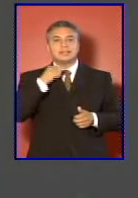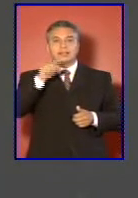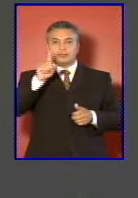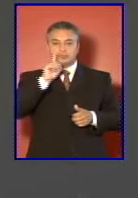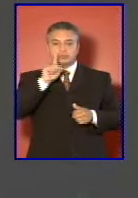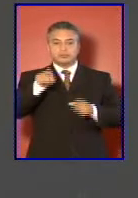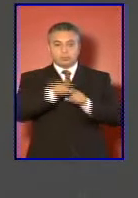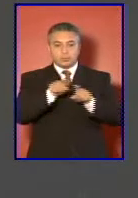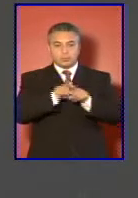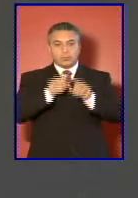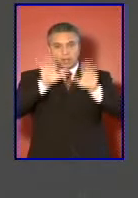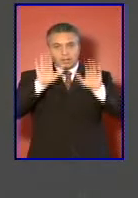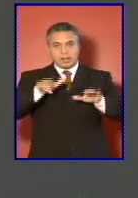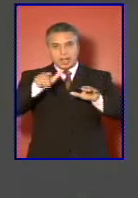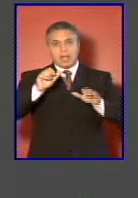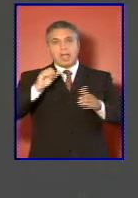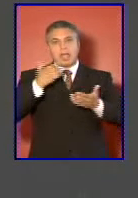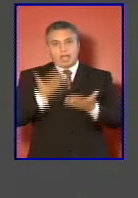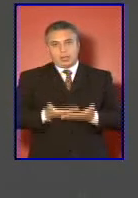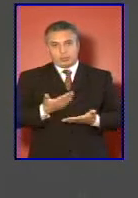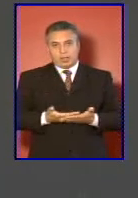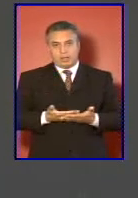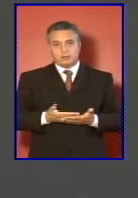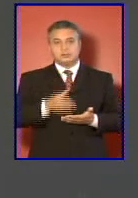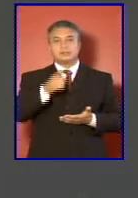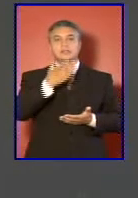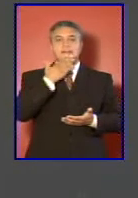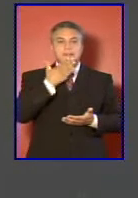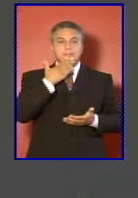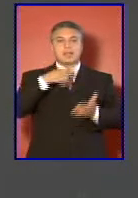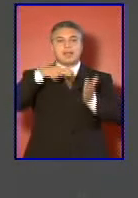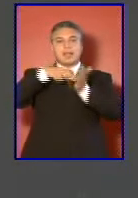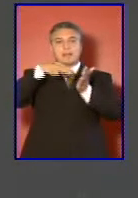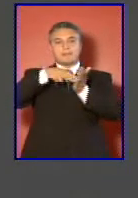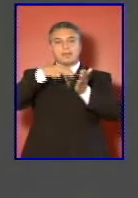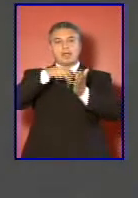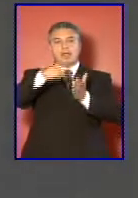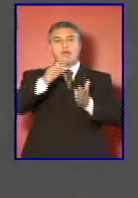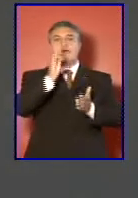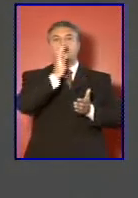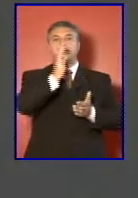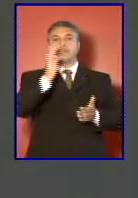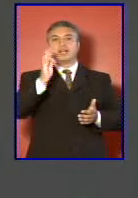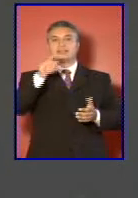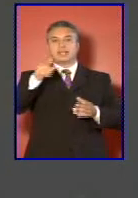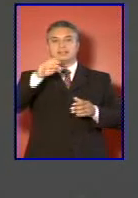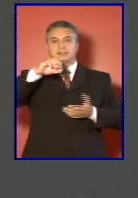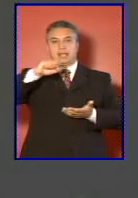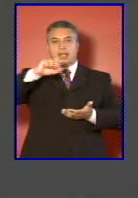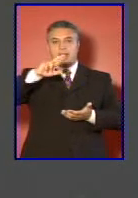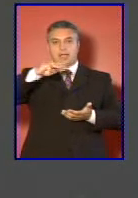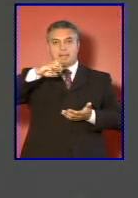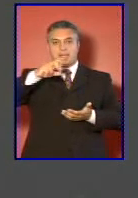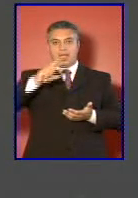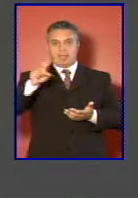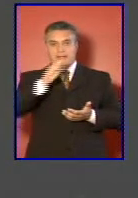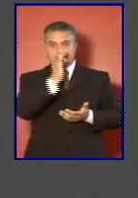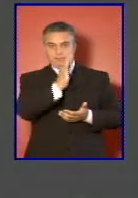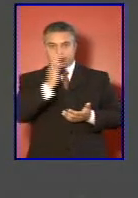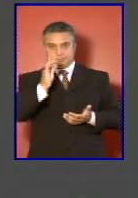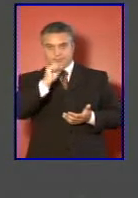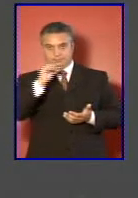requerimientos actuales y también los esperados por las fuerzas armadas. esto es para